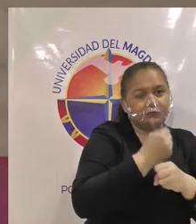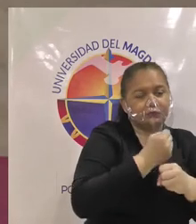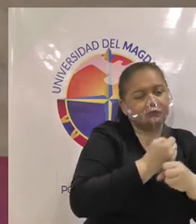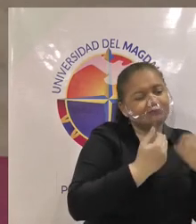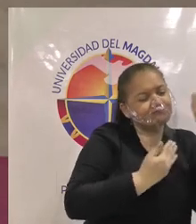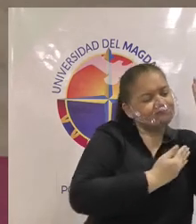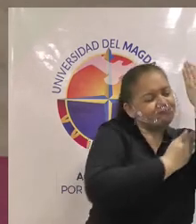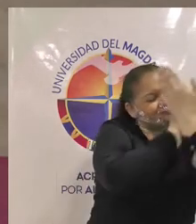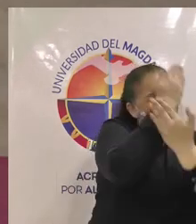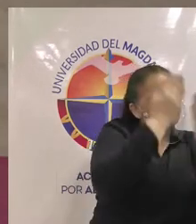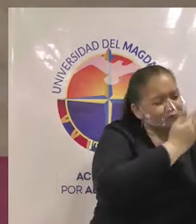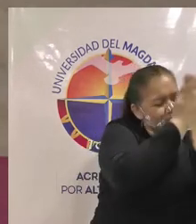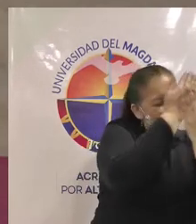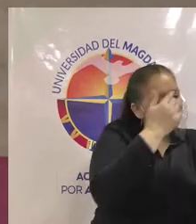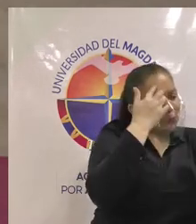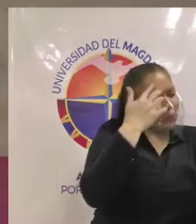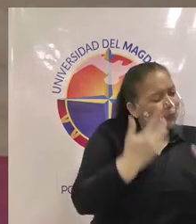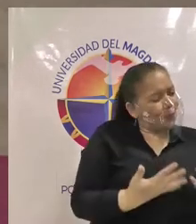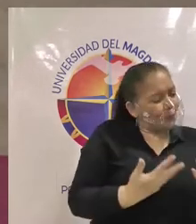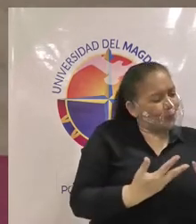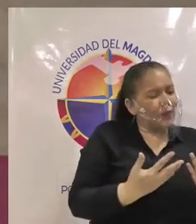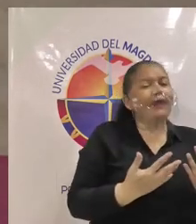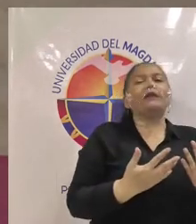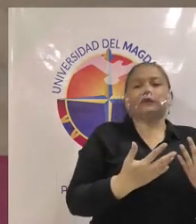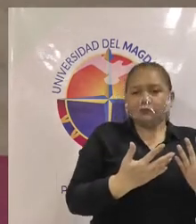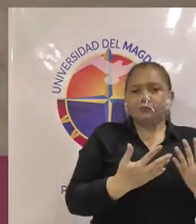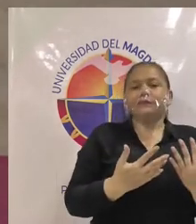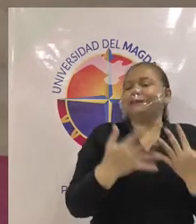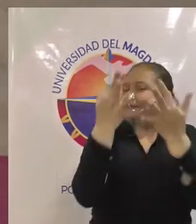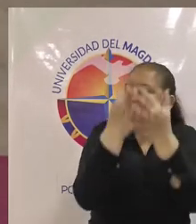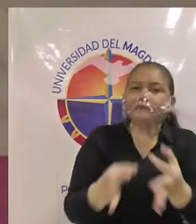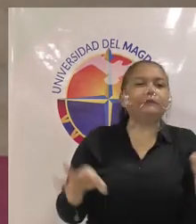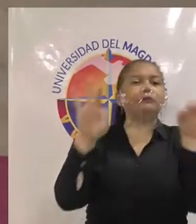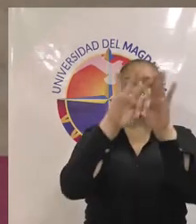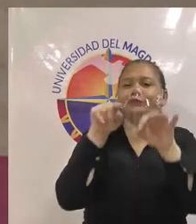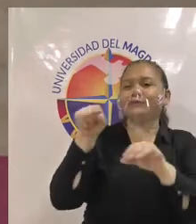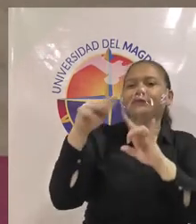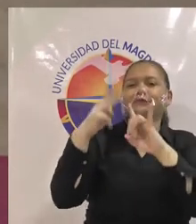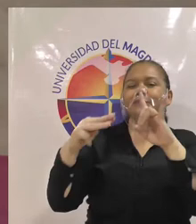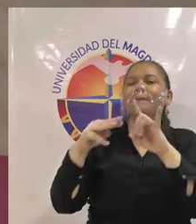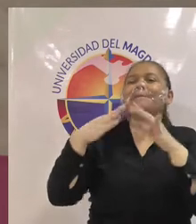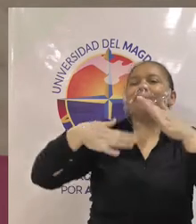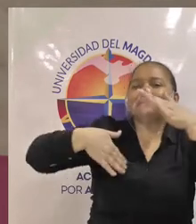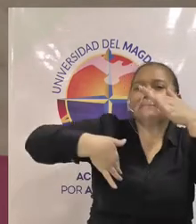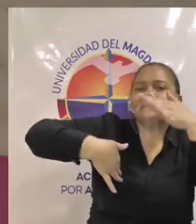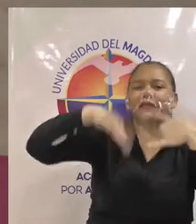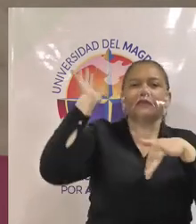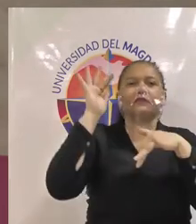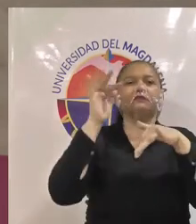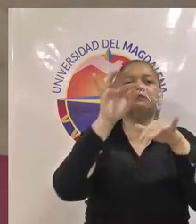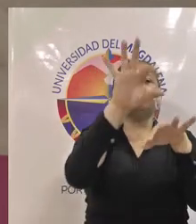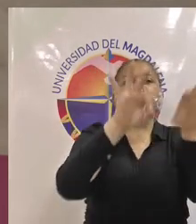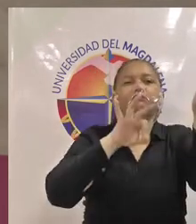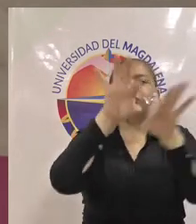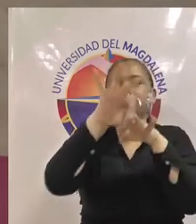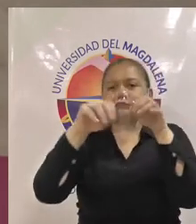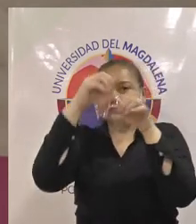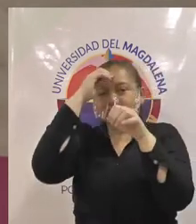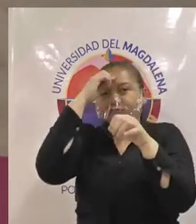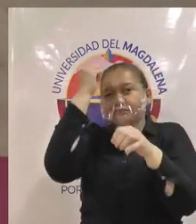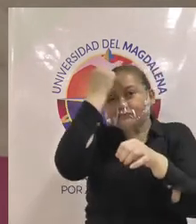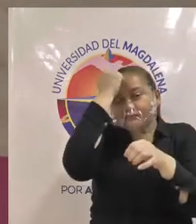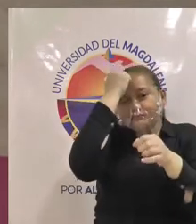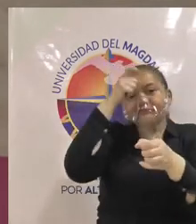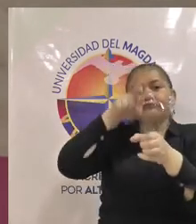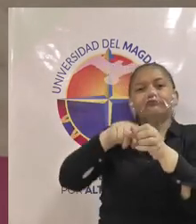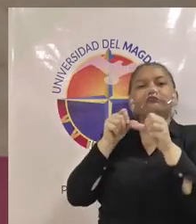es muy importante que la universidad vincule más docentes de planta porque que queremos nosotros nosotros queremos incentivar